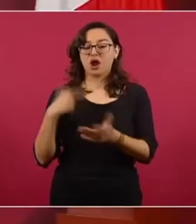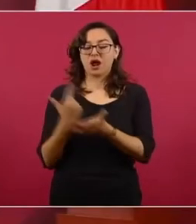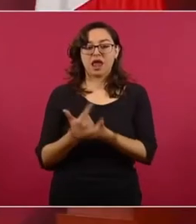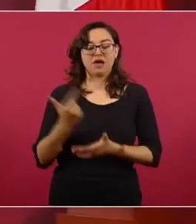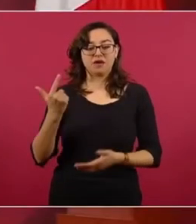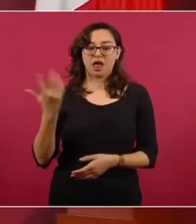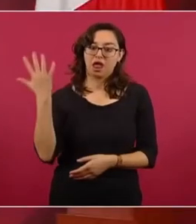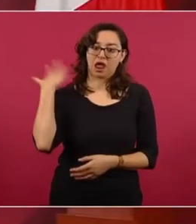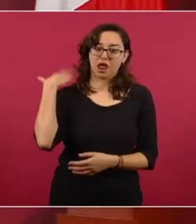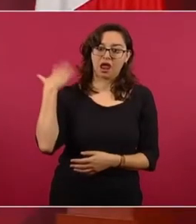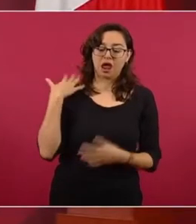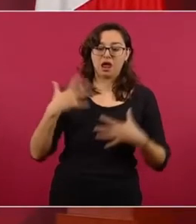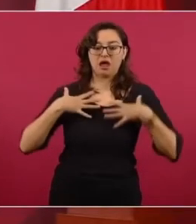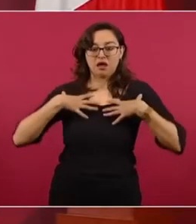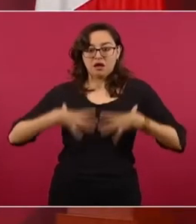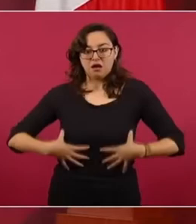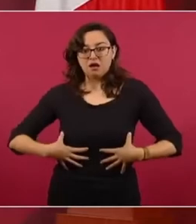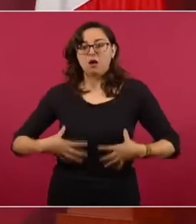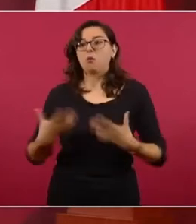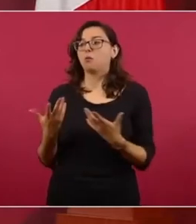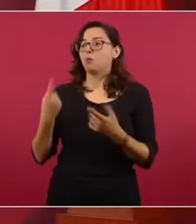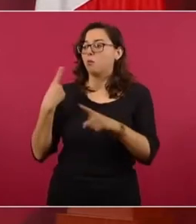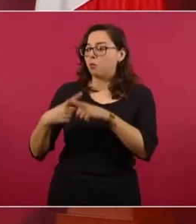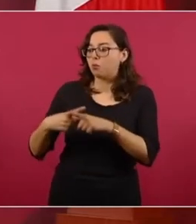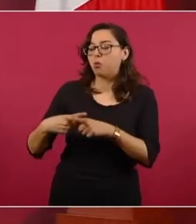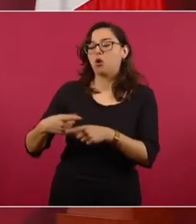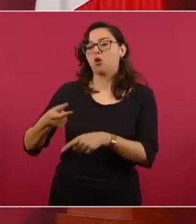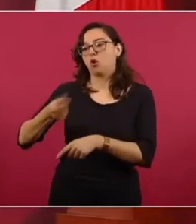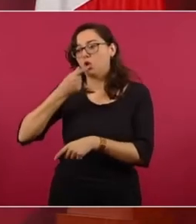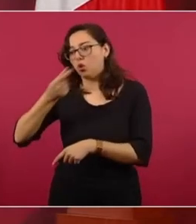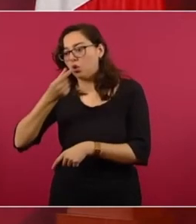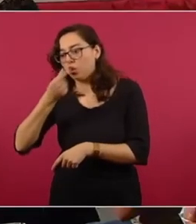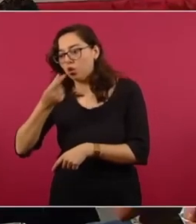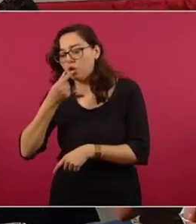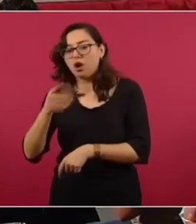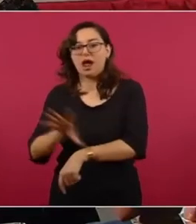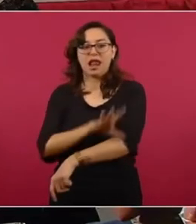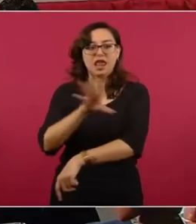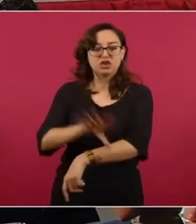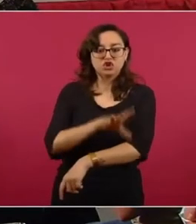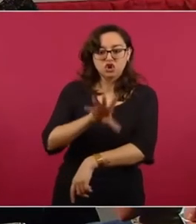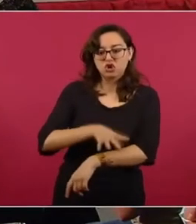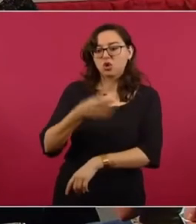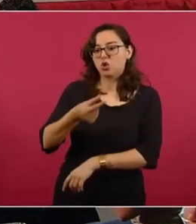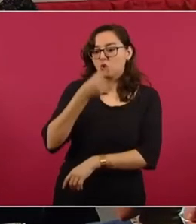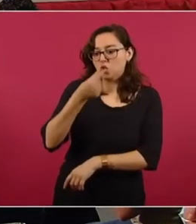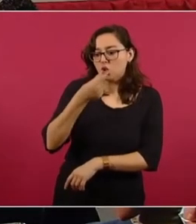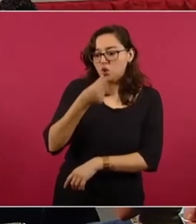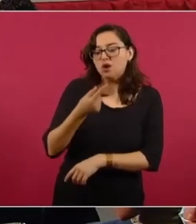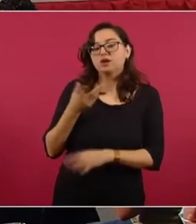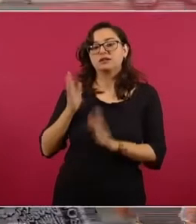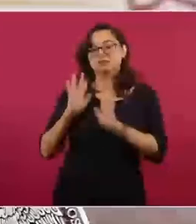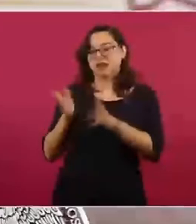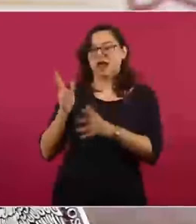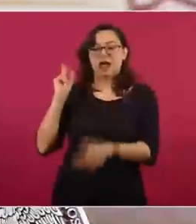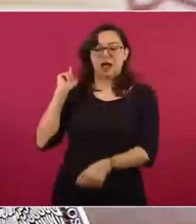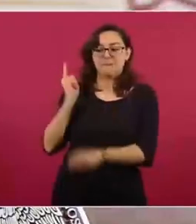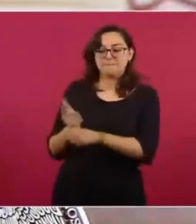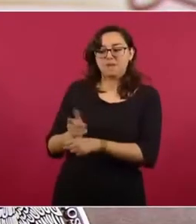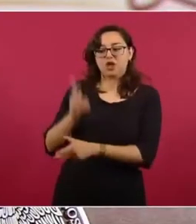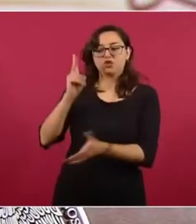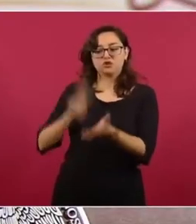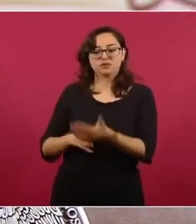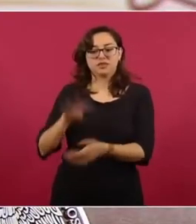asociada a vapeo y cigarrillos electrónicos, que se reconoció en Estados Unidos desde 2019 y